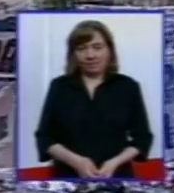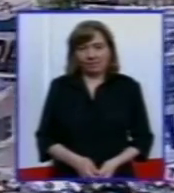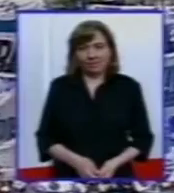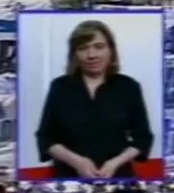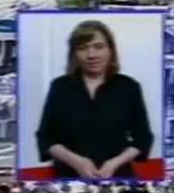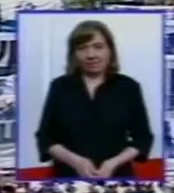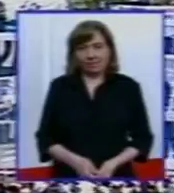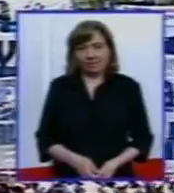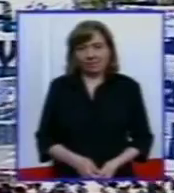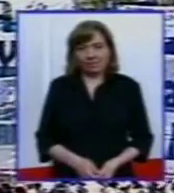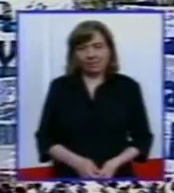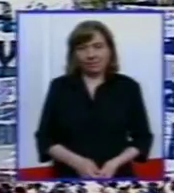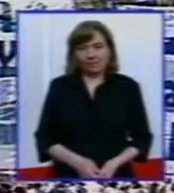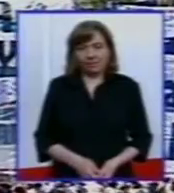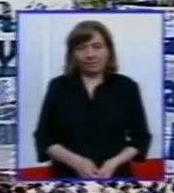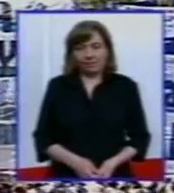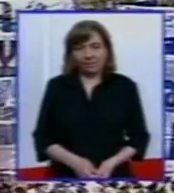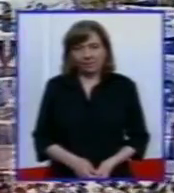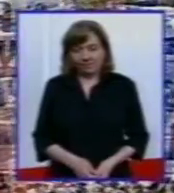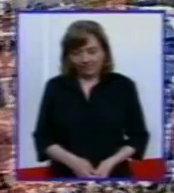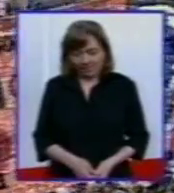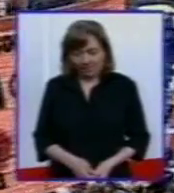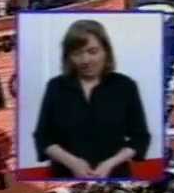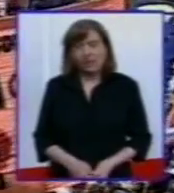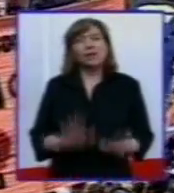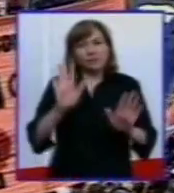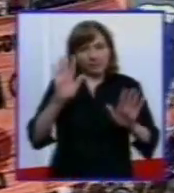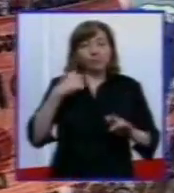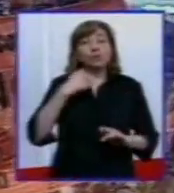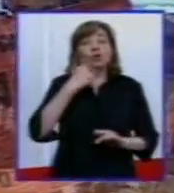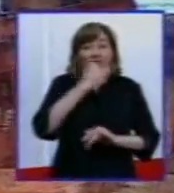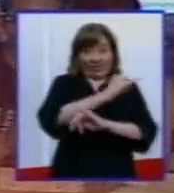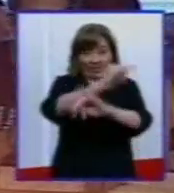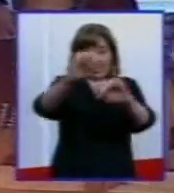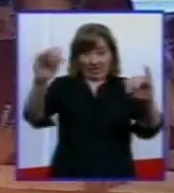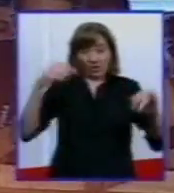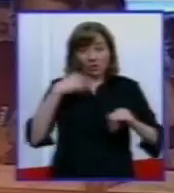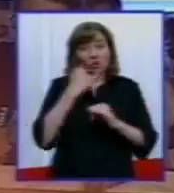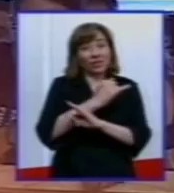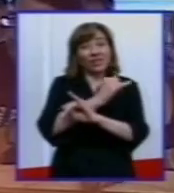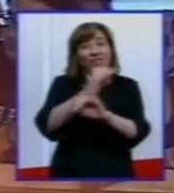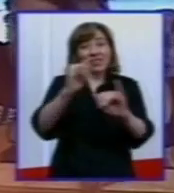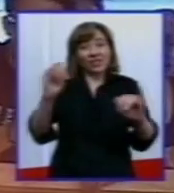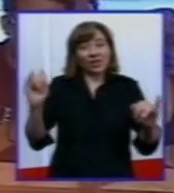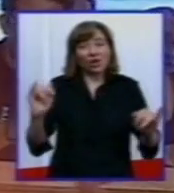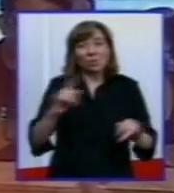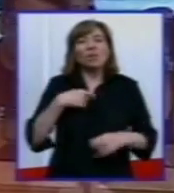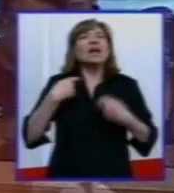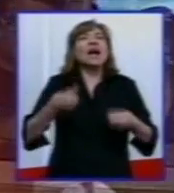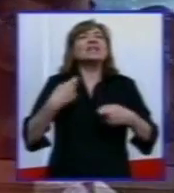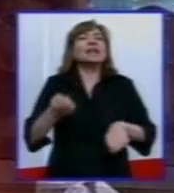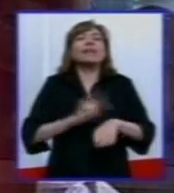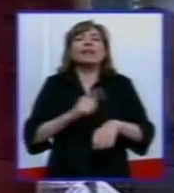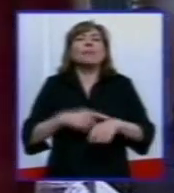Miren, miren, yo les digo sinceramente que no podemos gastar tanto tiempo